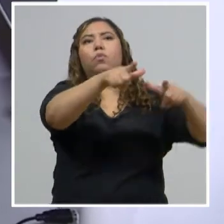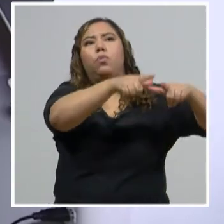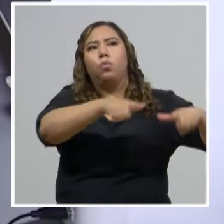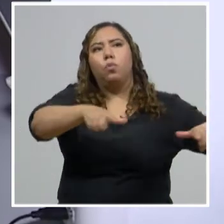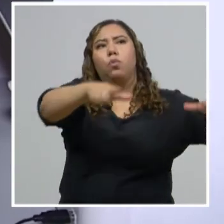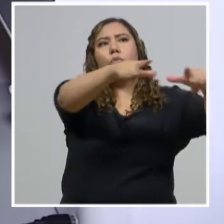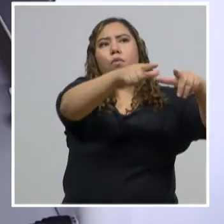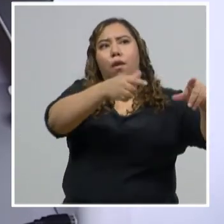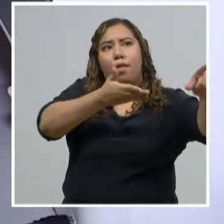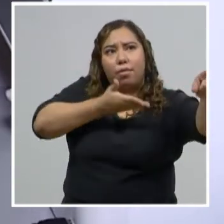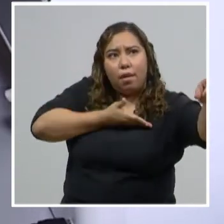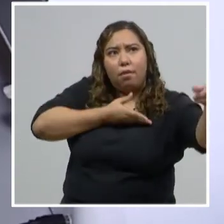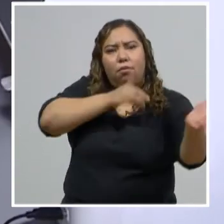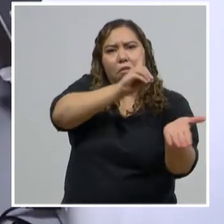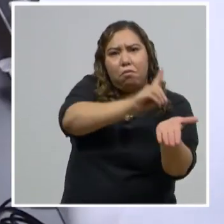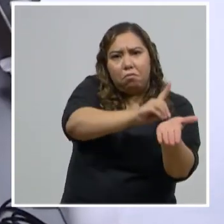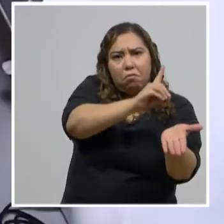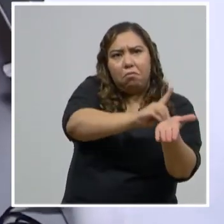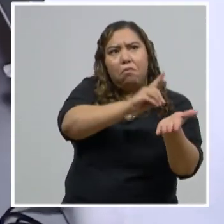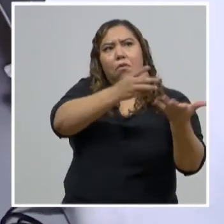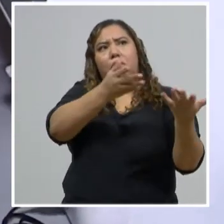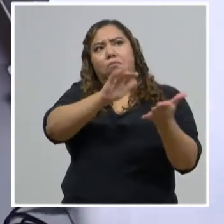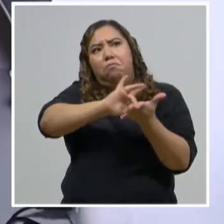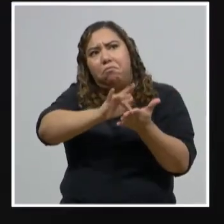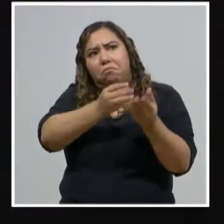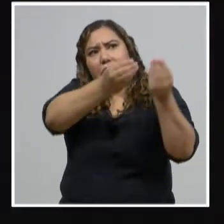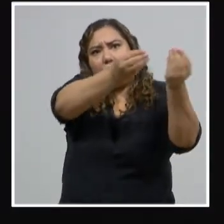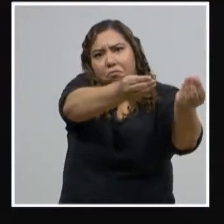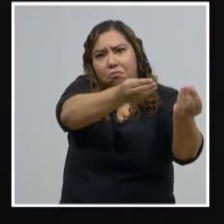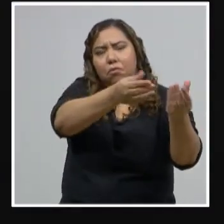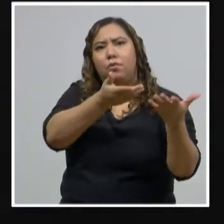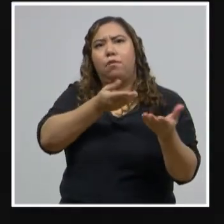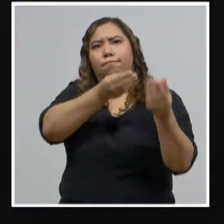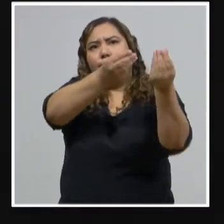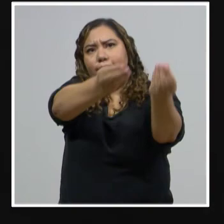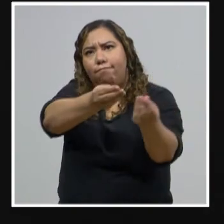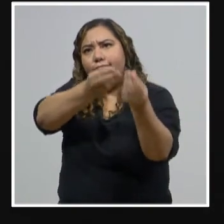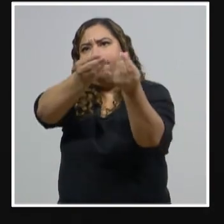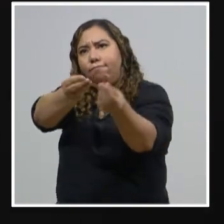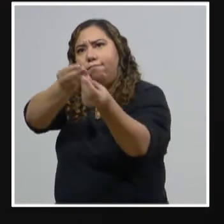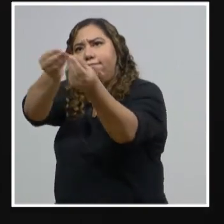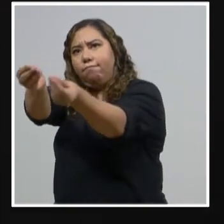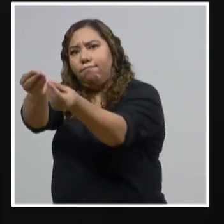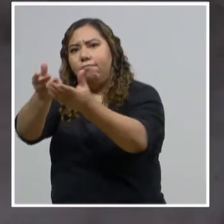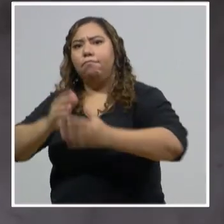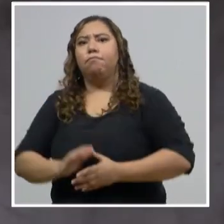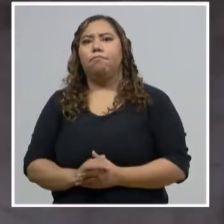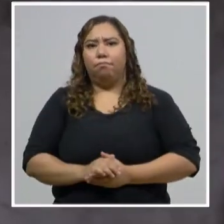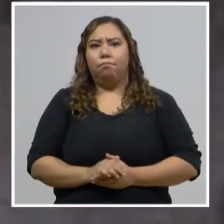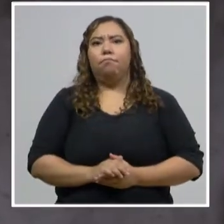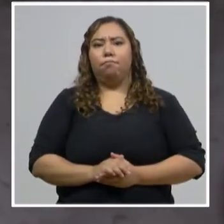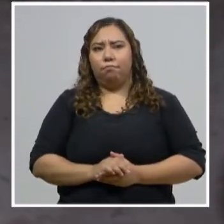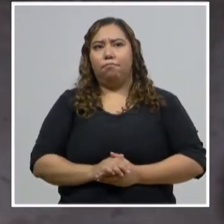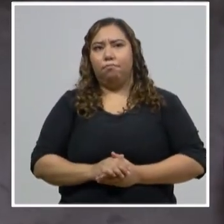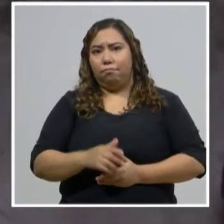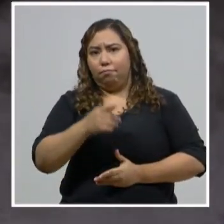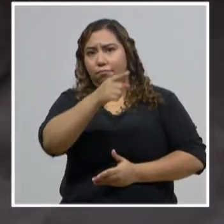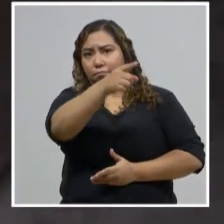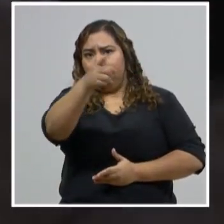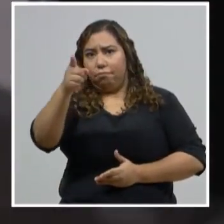temprano y vamos a poder atender a la gente temprano y la gente poder recibir, insisto, esa nota